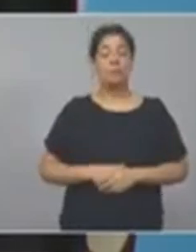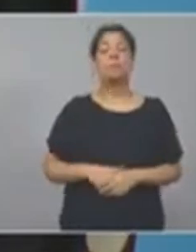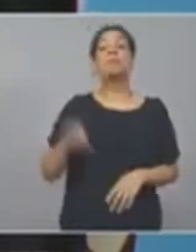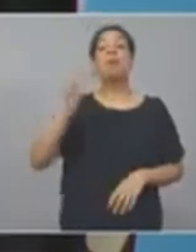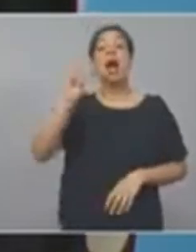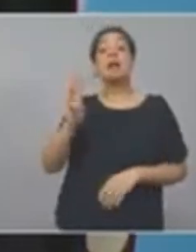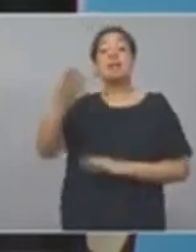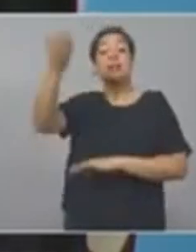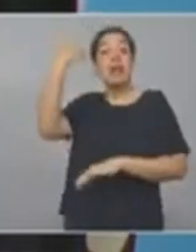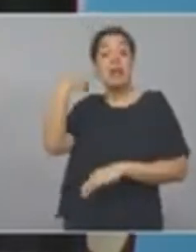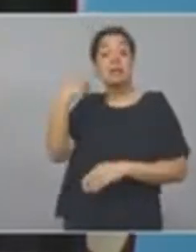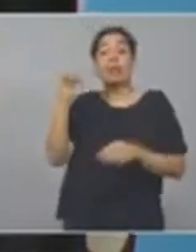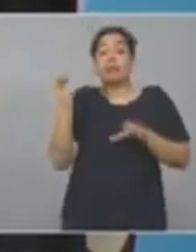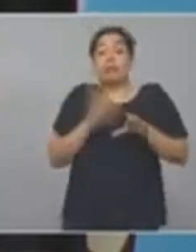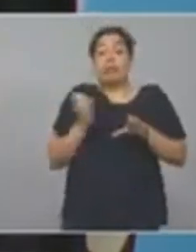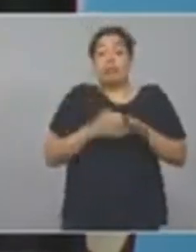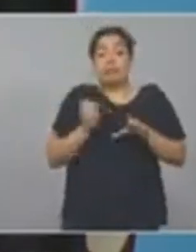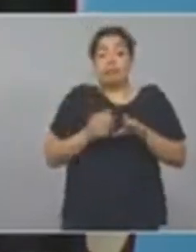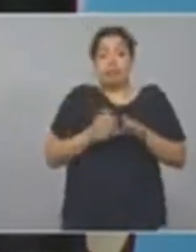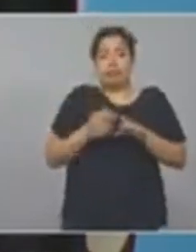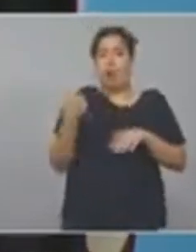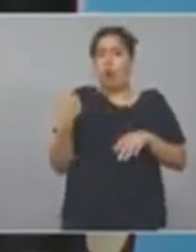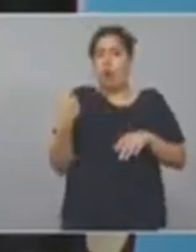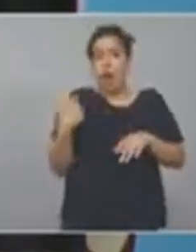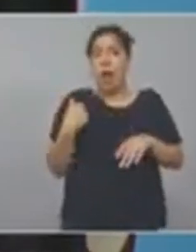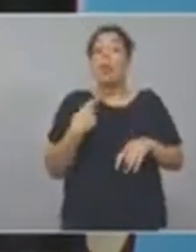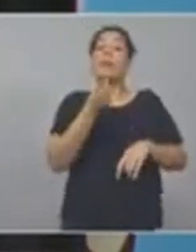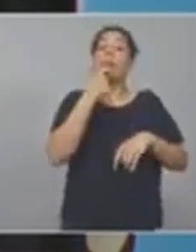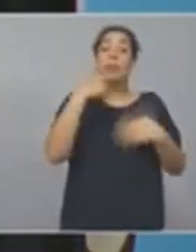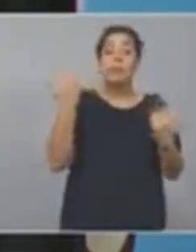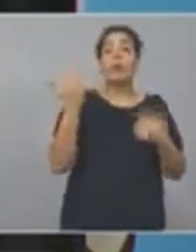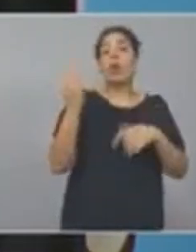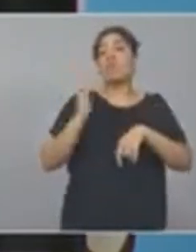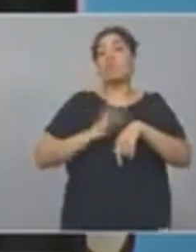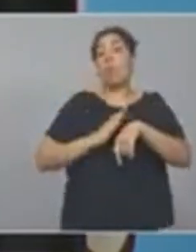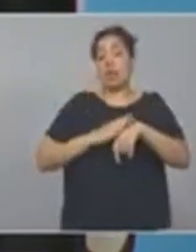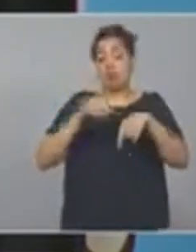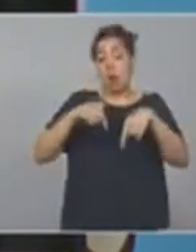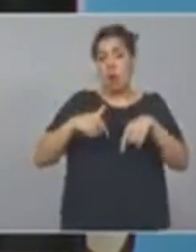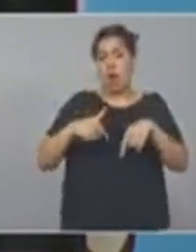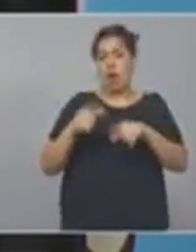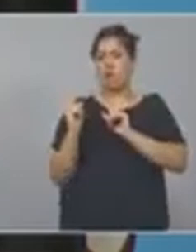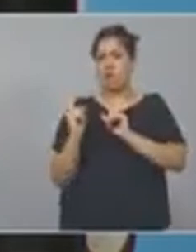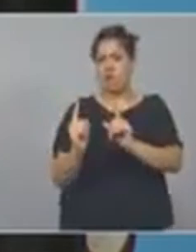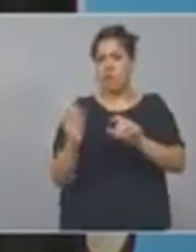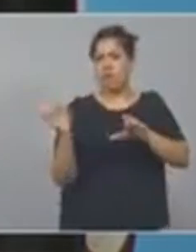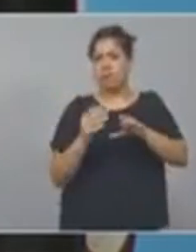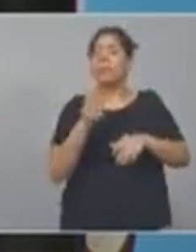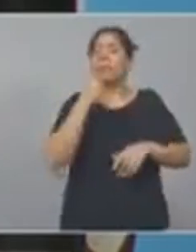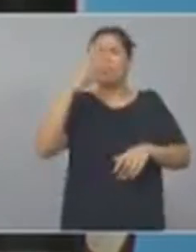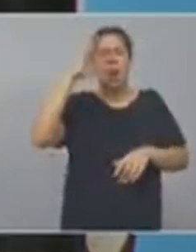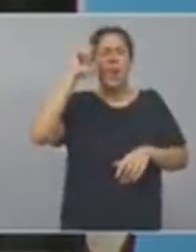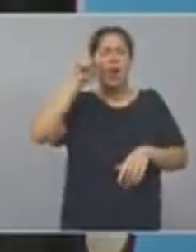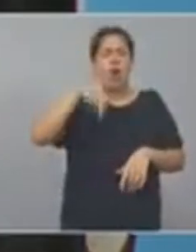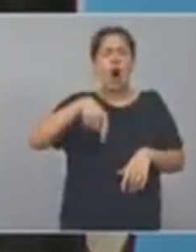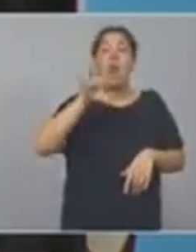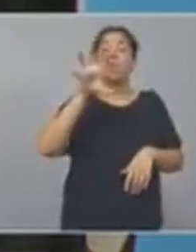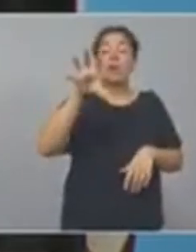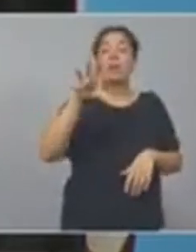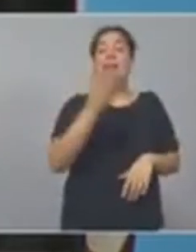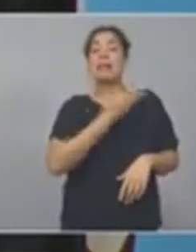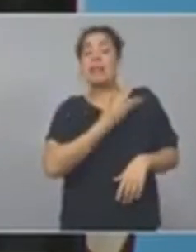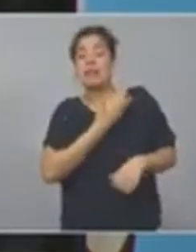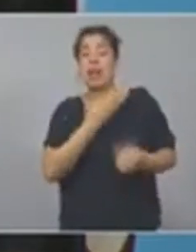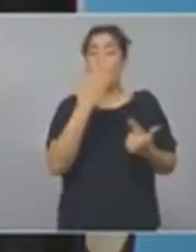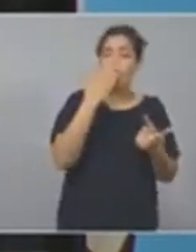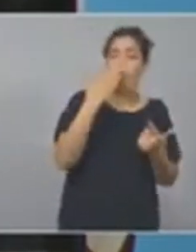transfirieron su caja al gobierno nacional, es decir, que todavía tienen caja de jubilación, recuerdo Santa Fe o Córdoba, además de Provincia de